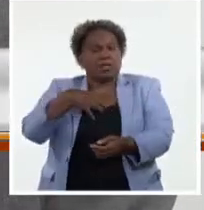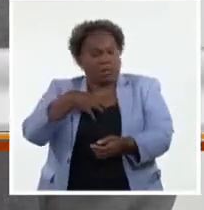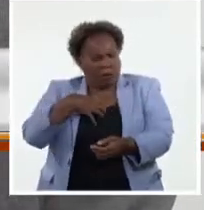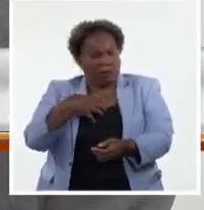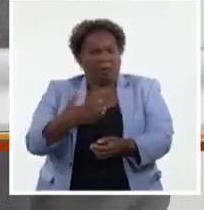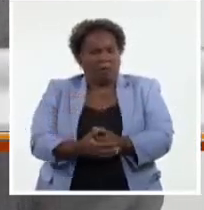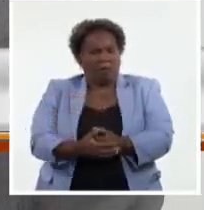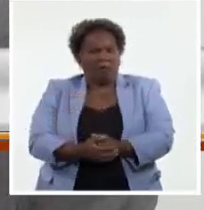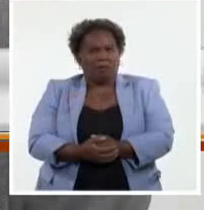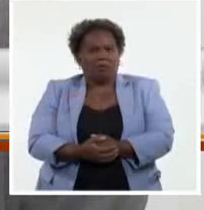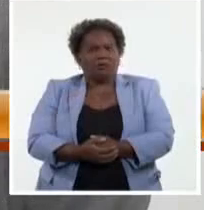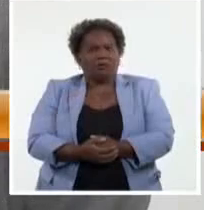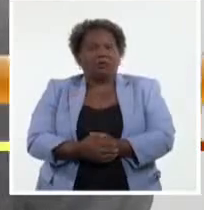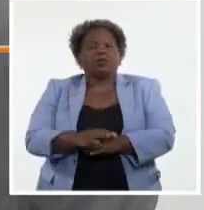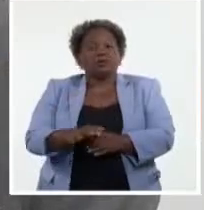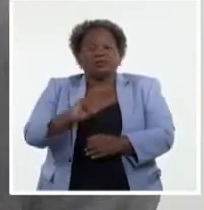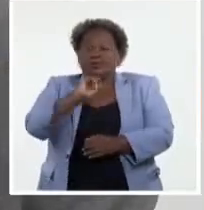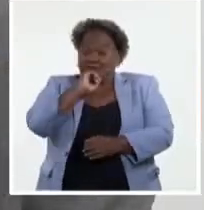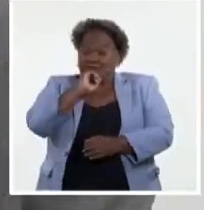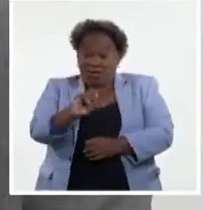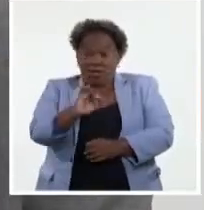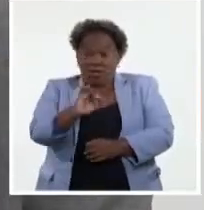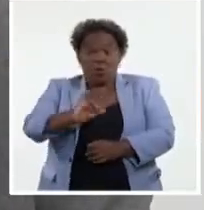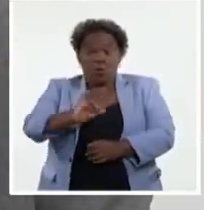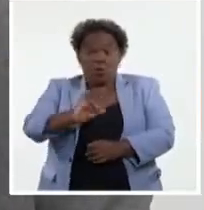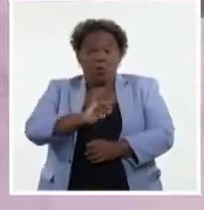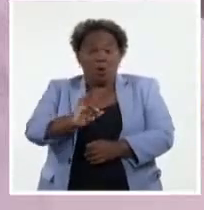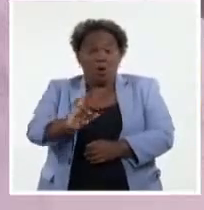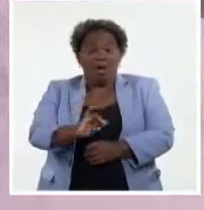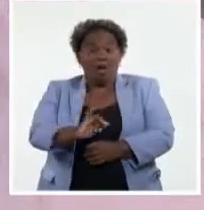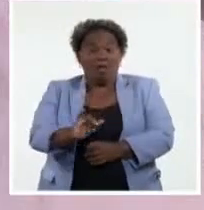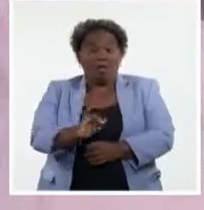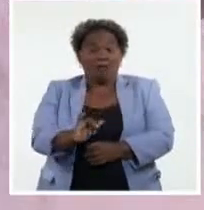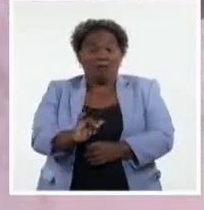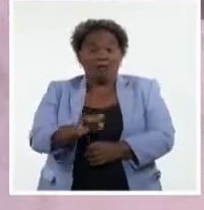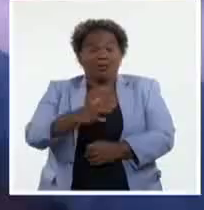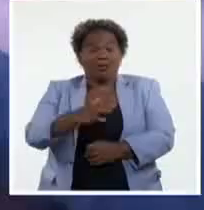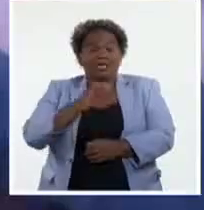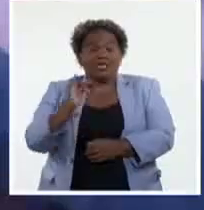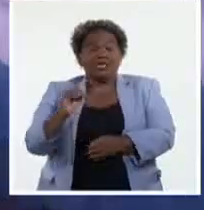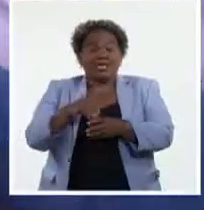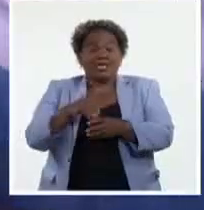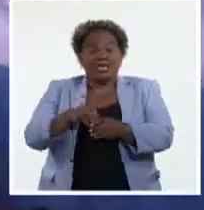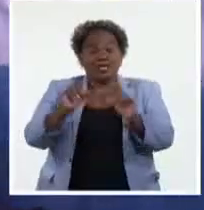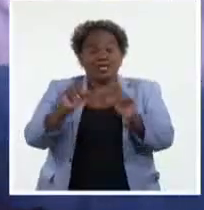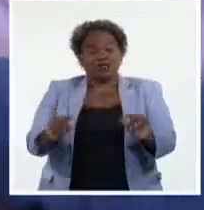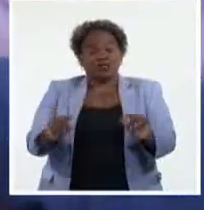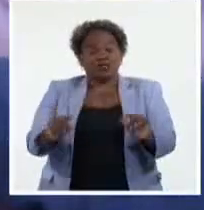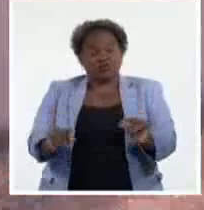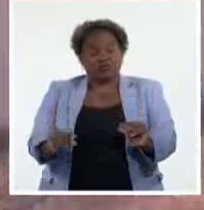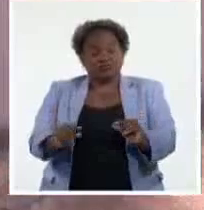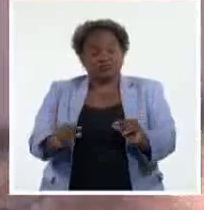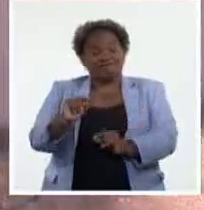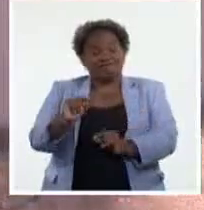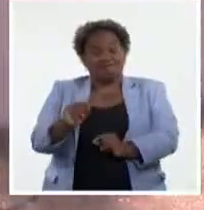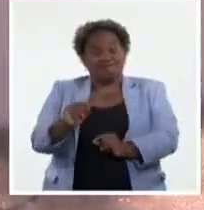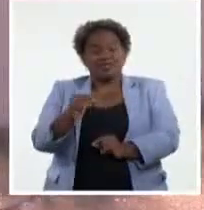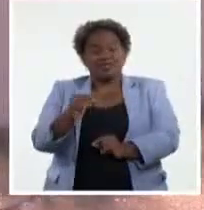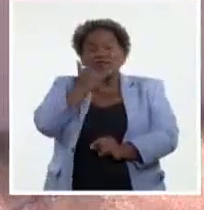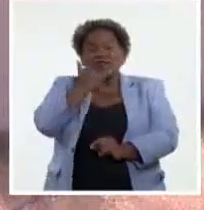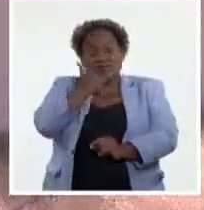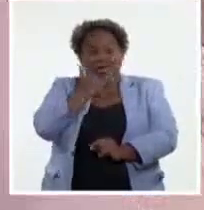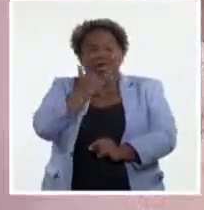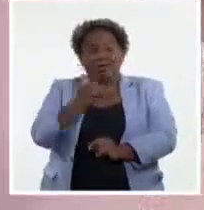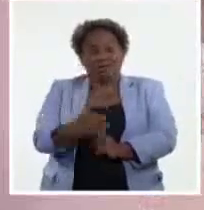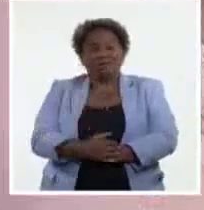los proveedores. Hemos tenido también dificultades desde el punto de vista de que nuestros ingresos han disminuido. Es un elemento que nos ha afectado y